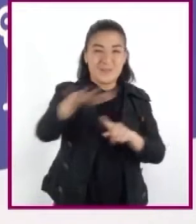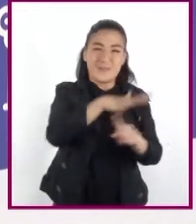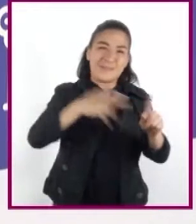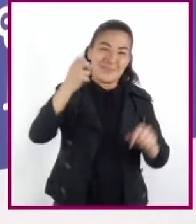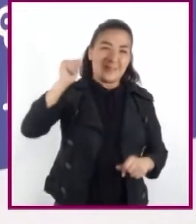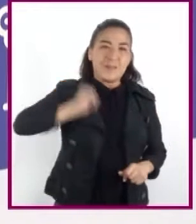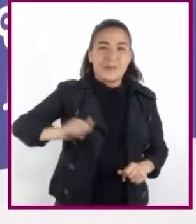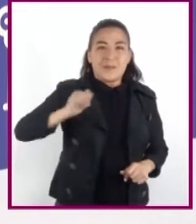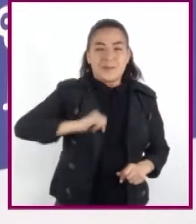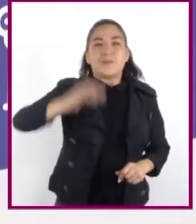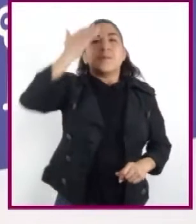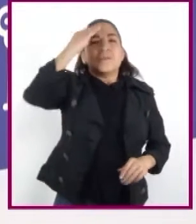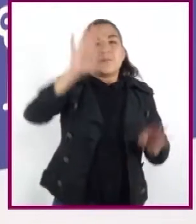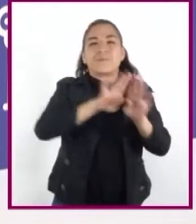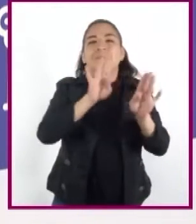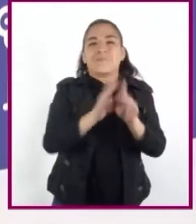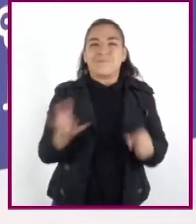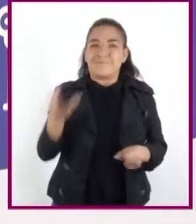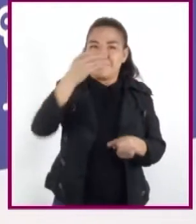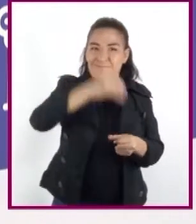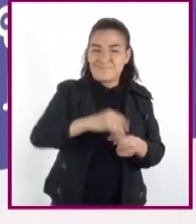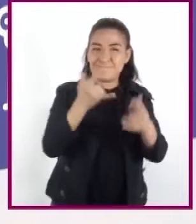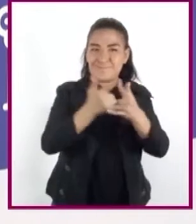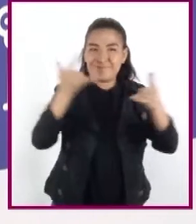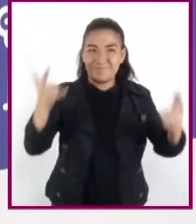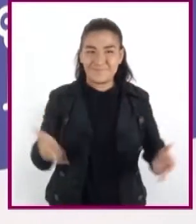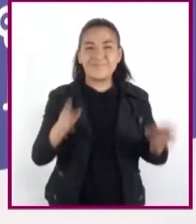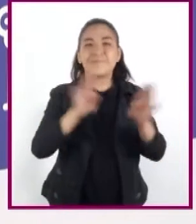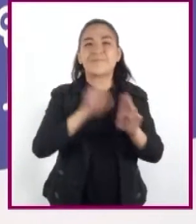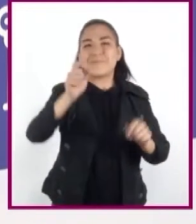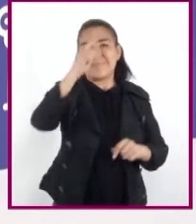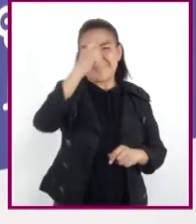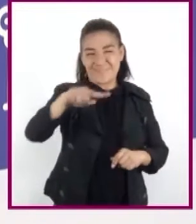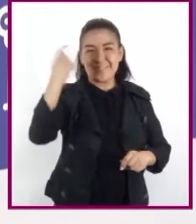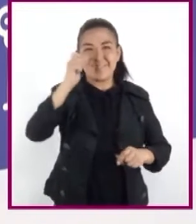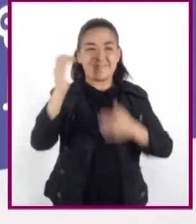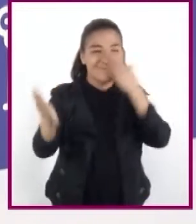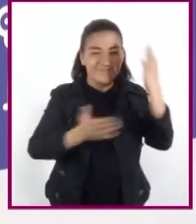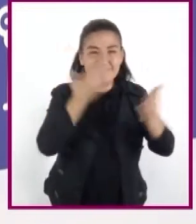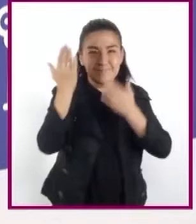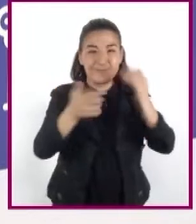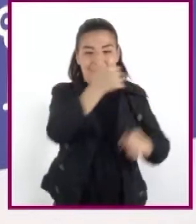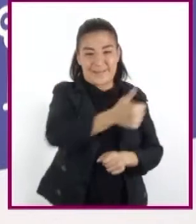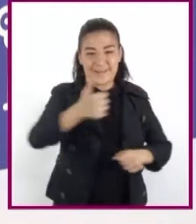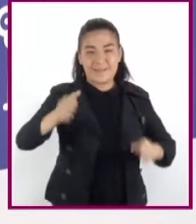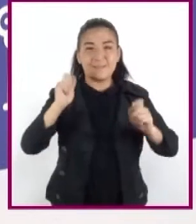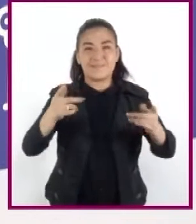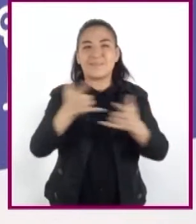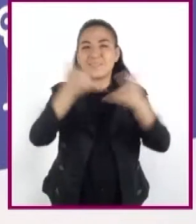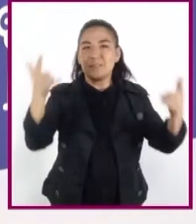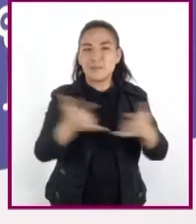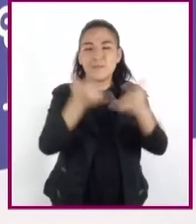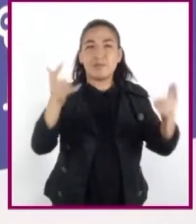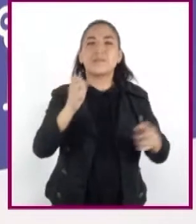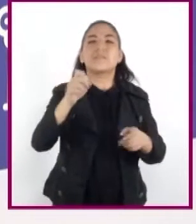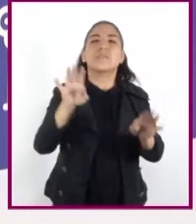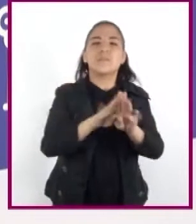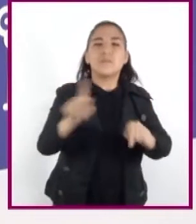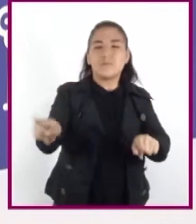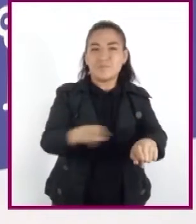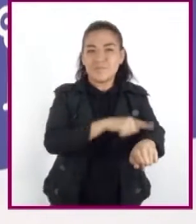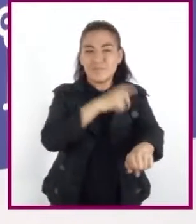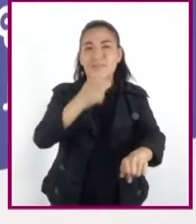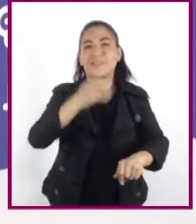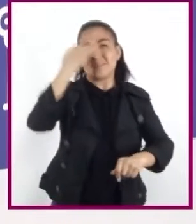objetivo del conocimiento histórico. Para facilitar su análisis, los historiadores fragmentan el pasado en periodos o